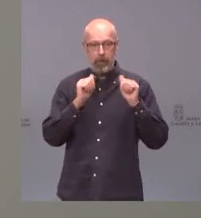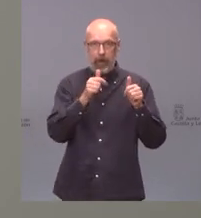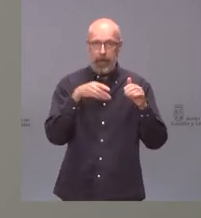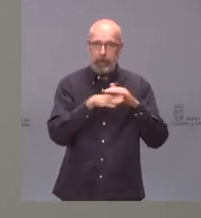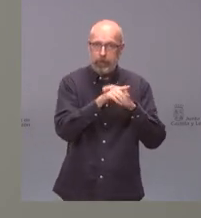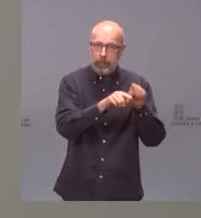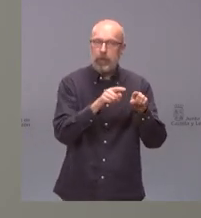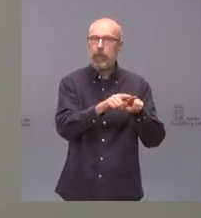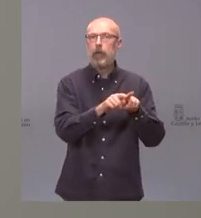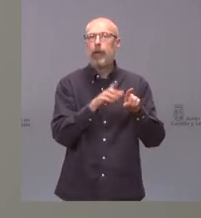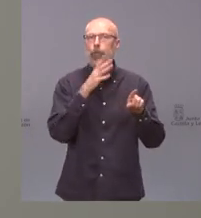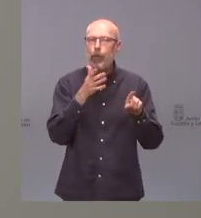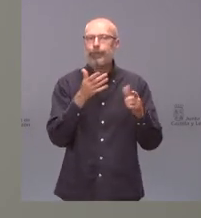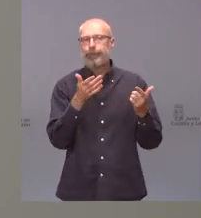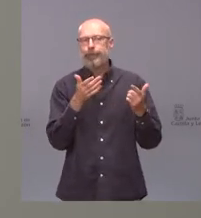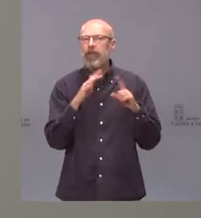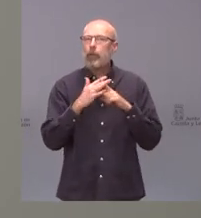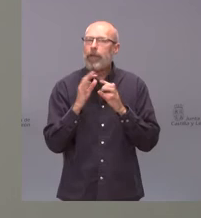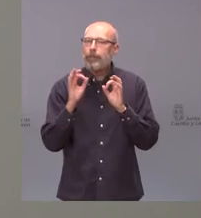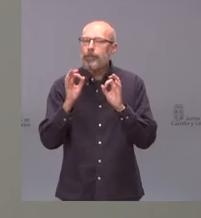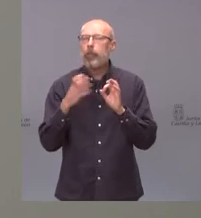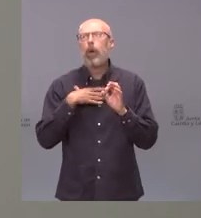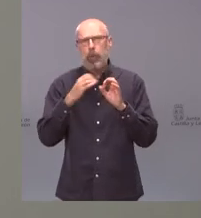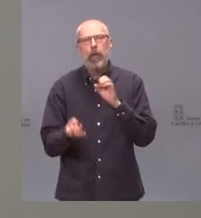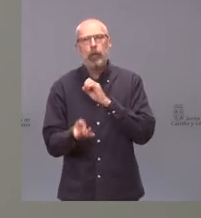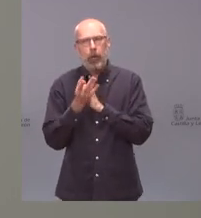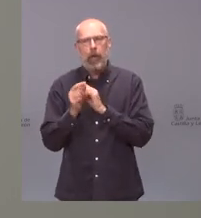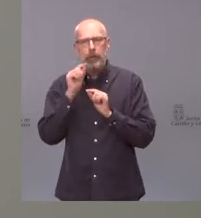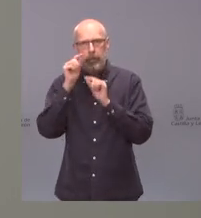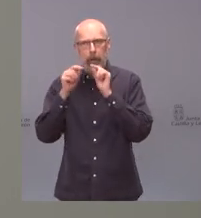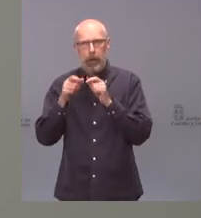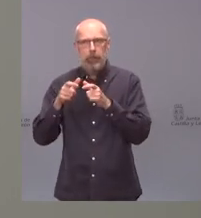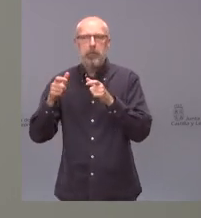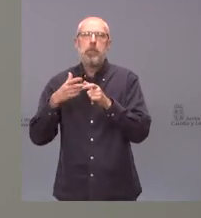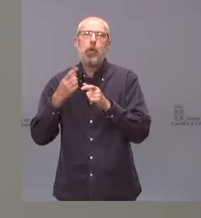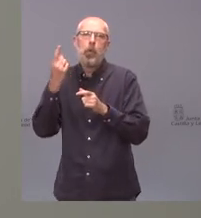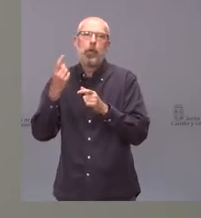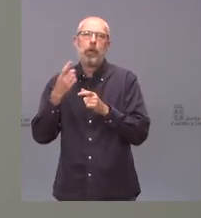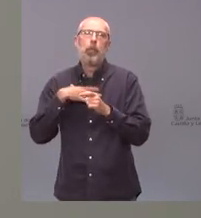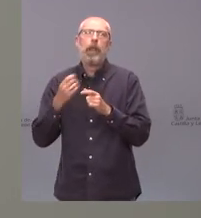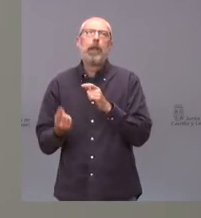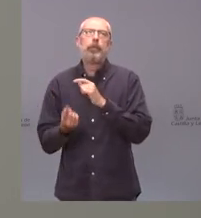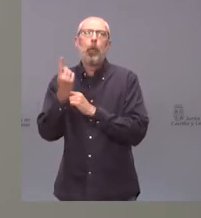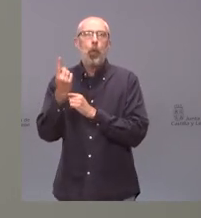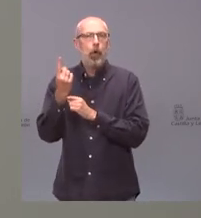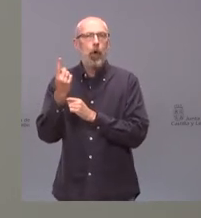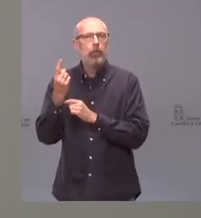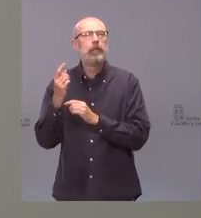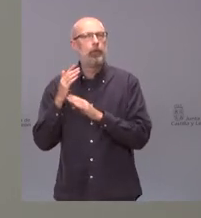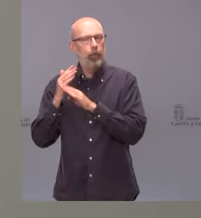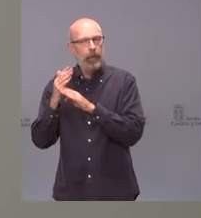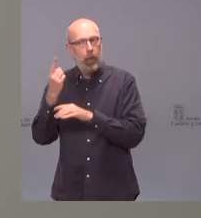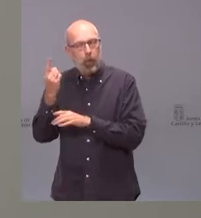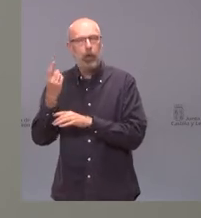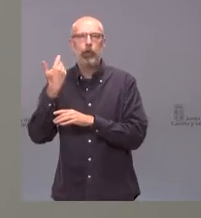específica puede haber algún brote hay que tener en cuenta un brote es un caso bien trabajador